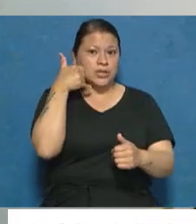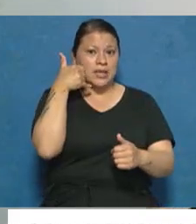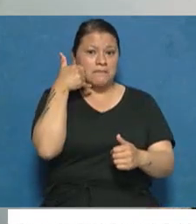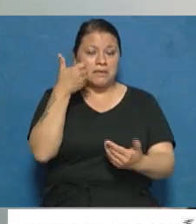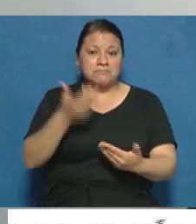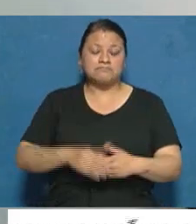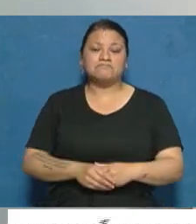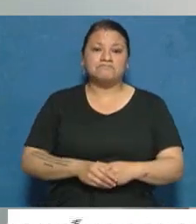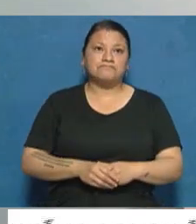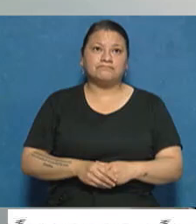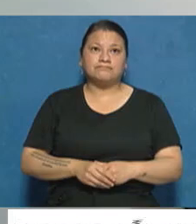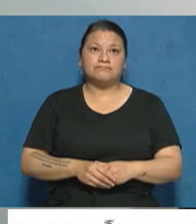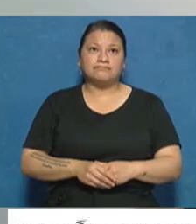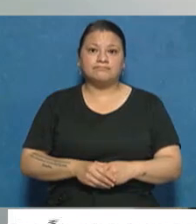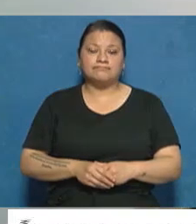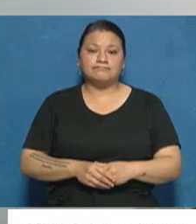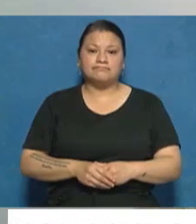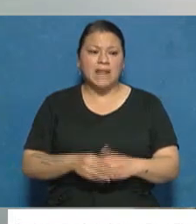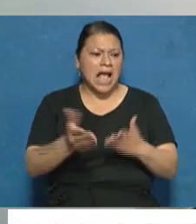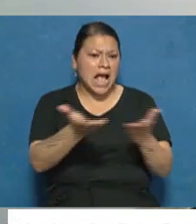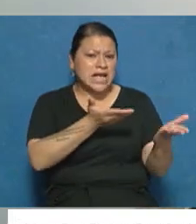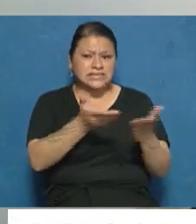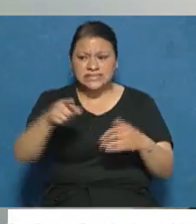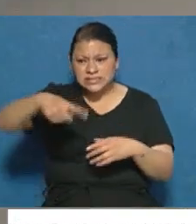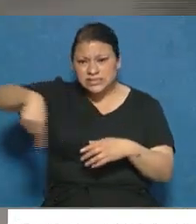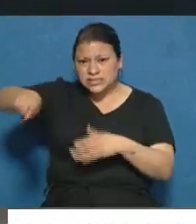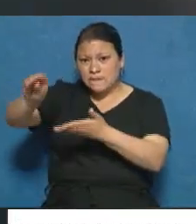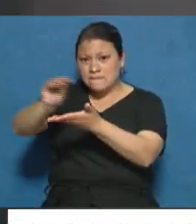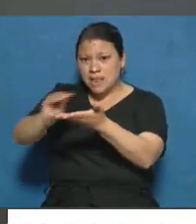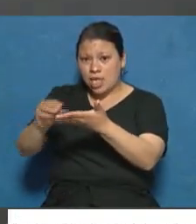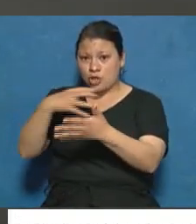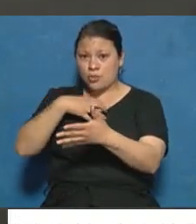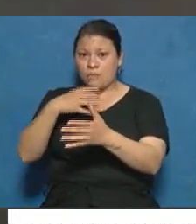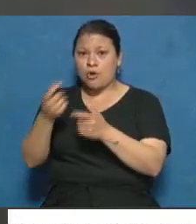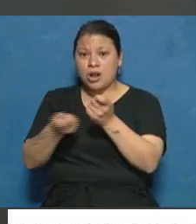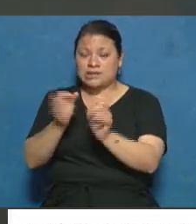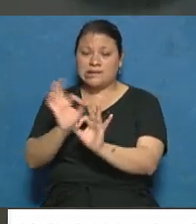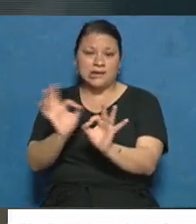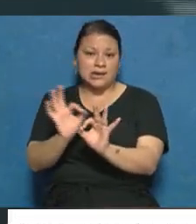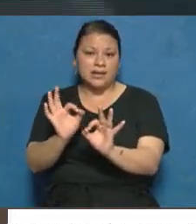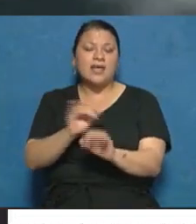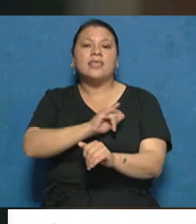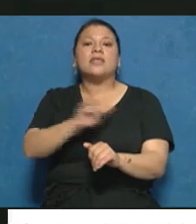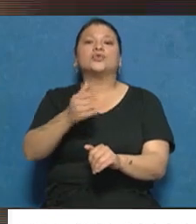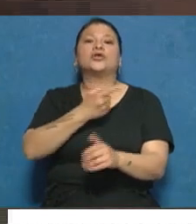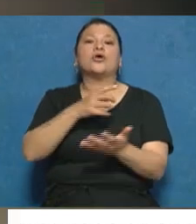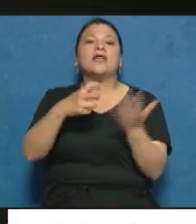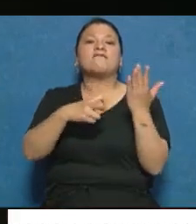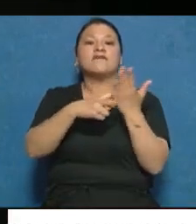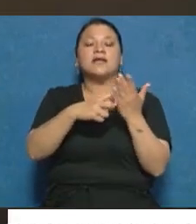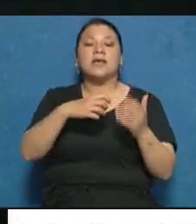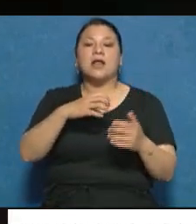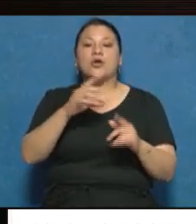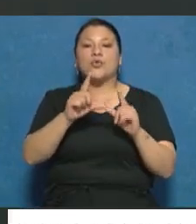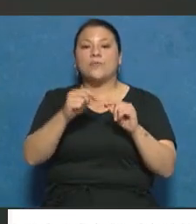nosotros. No, no hubo ningún tipo de asistencia de parte de nadie. La denuncia quedó radicada en la Fiscalía Número 13, que investiga